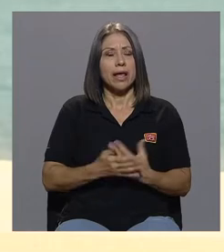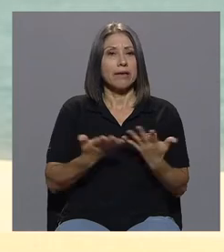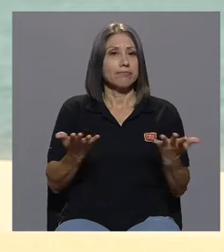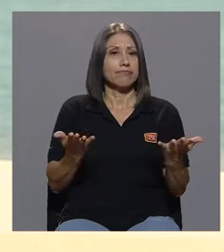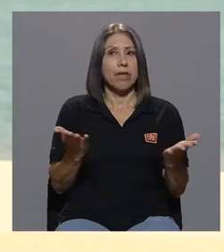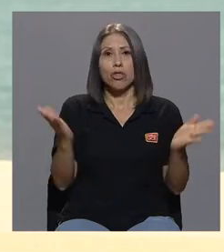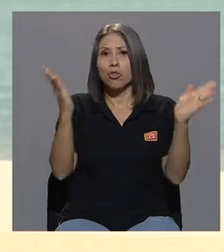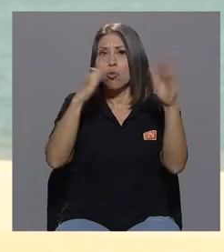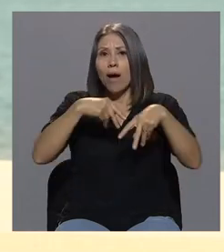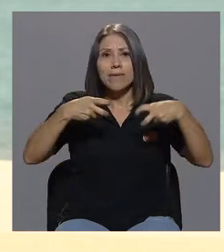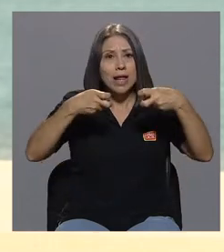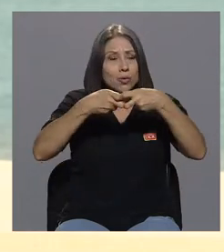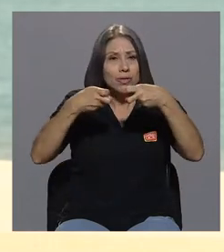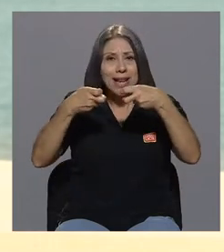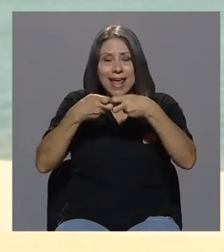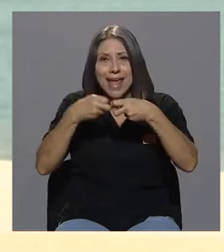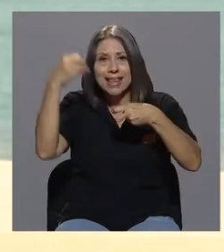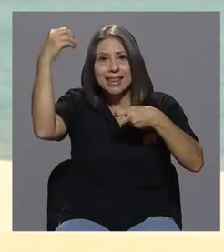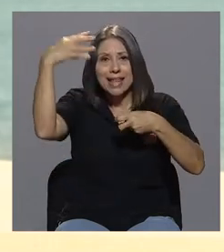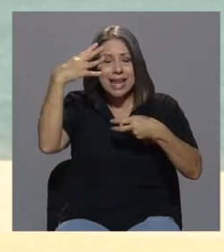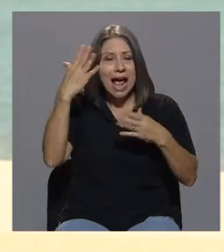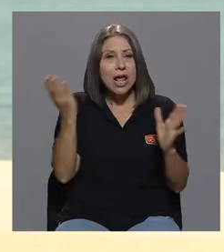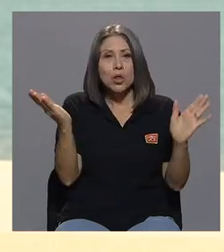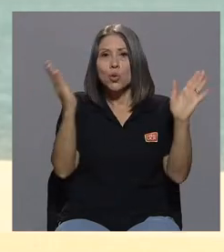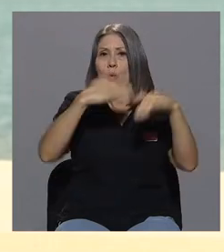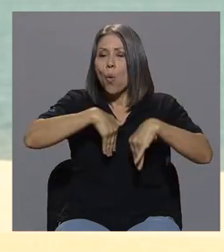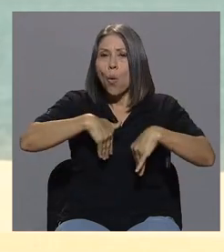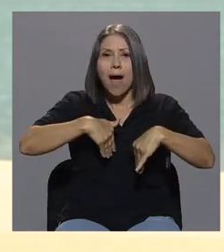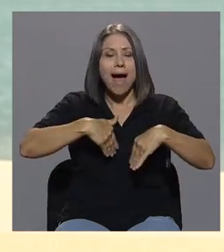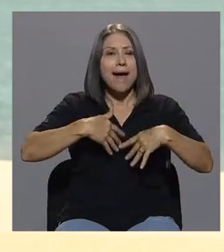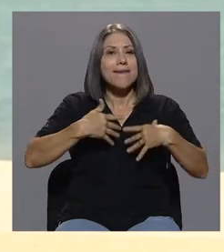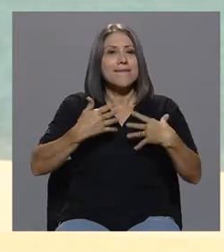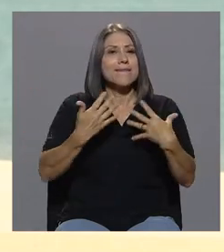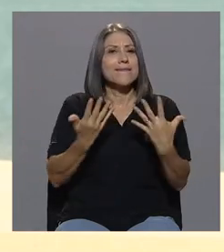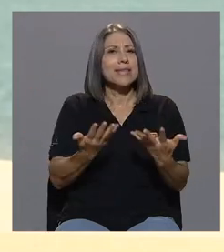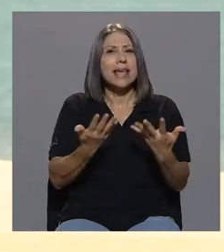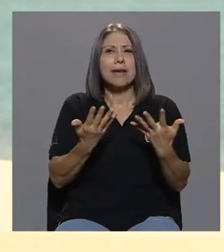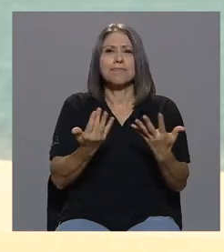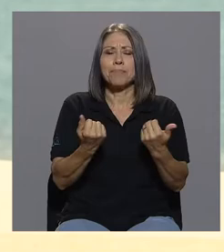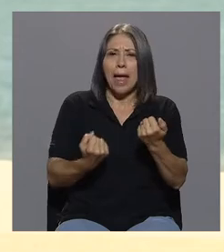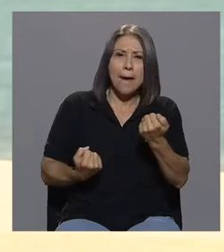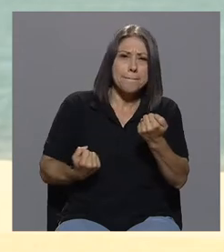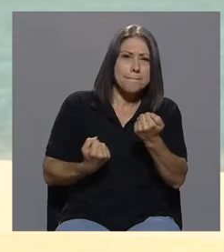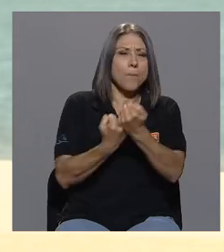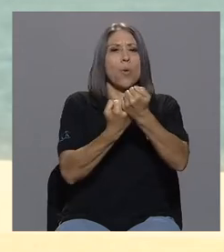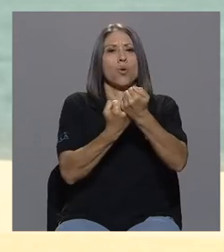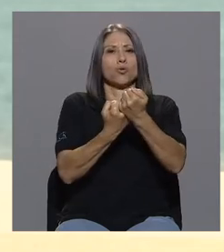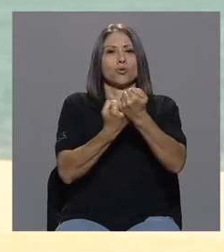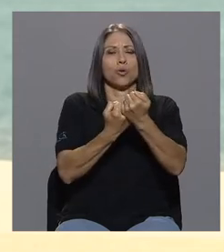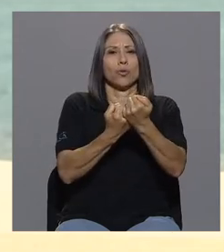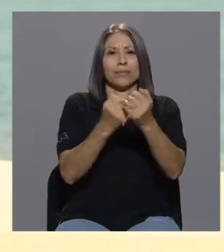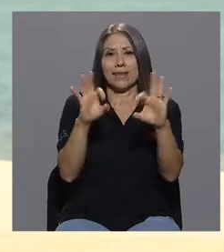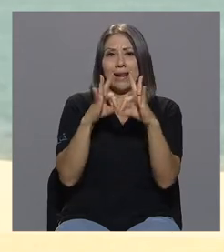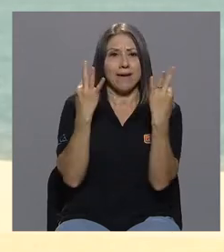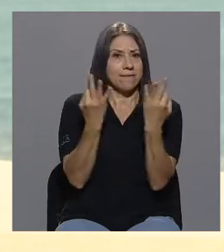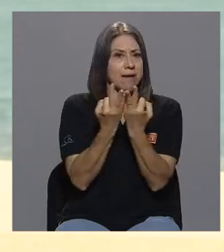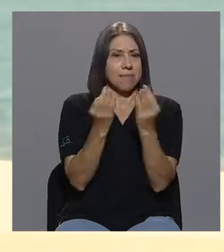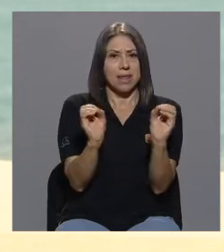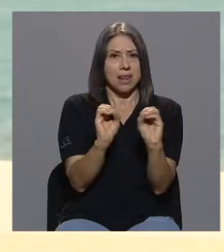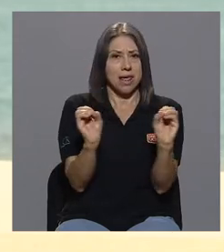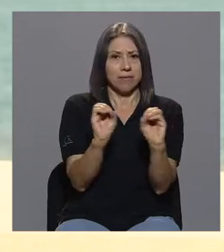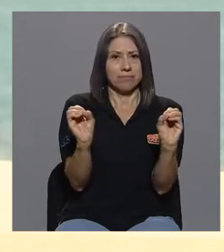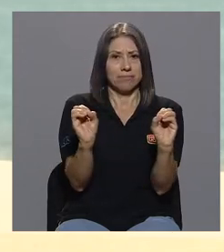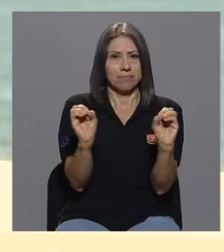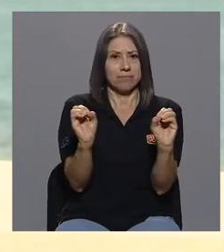luz eléctrica, en donde no había un apoyo de la misma familia, inclusive. Que era todo lo